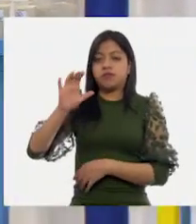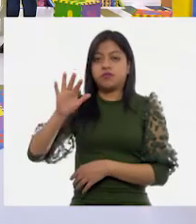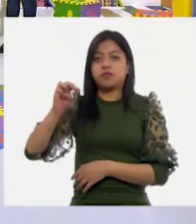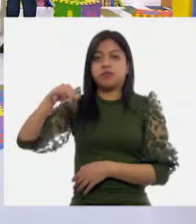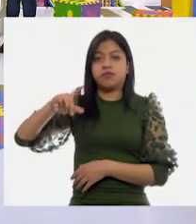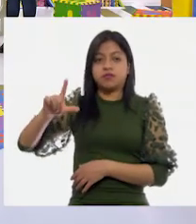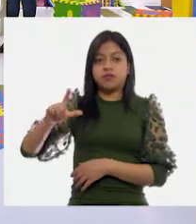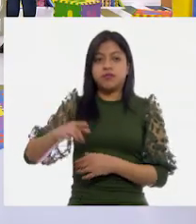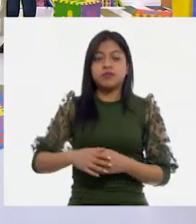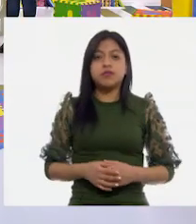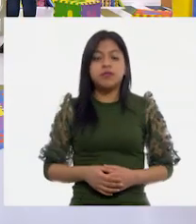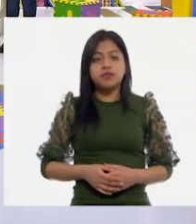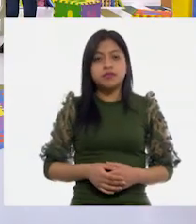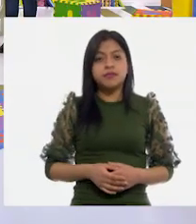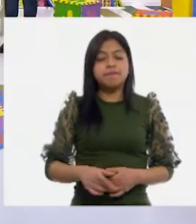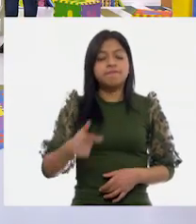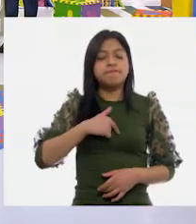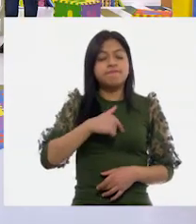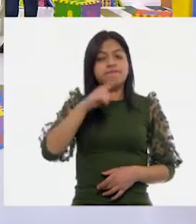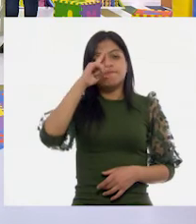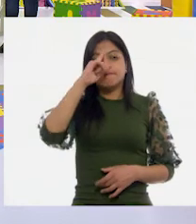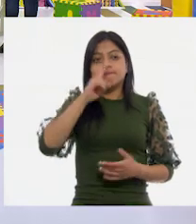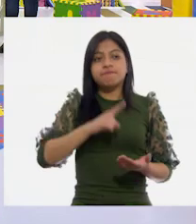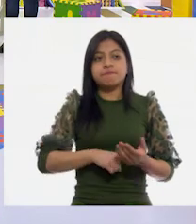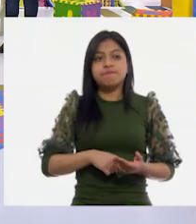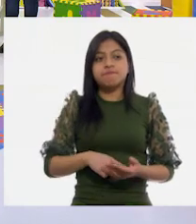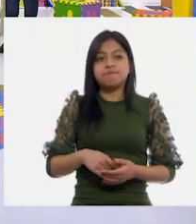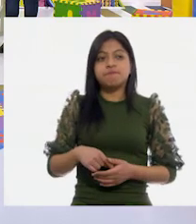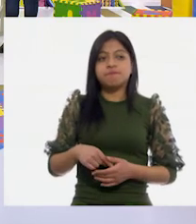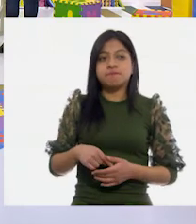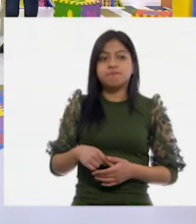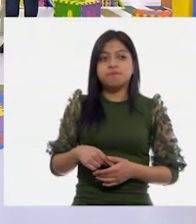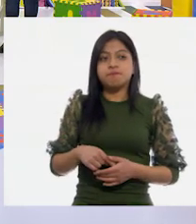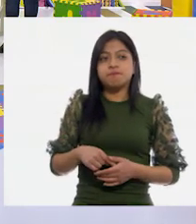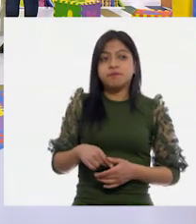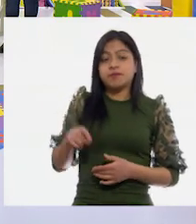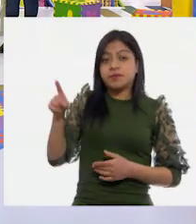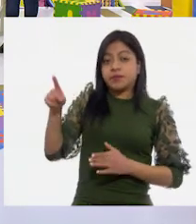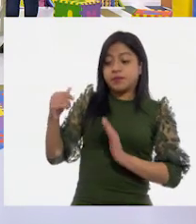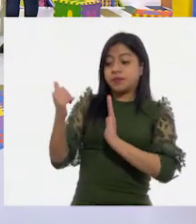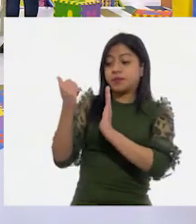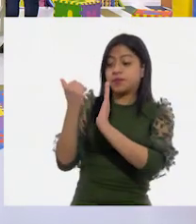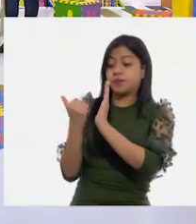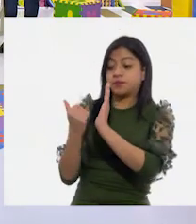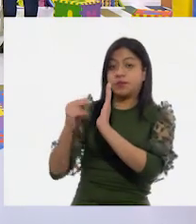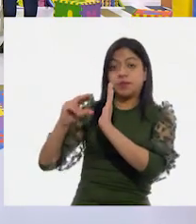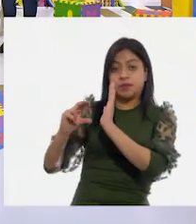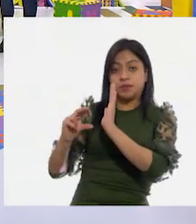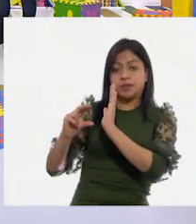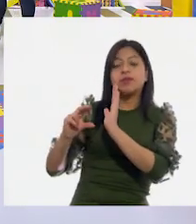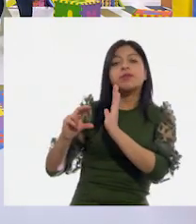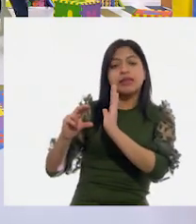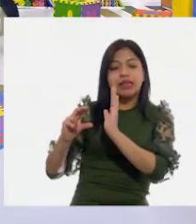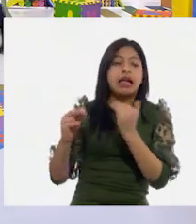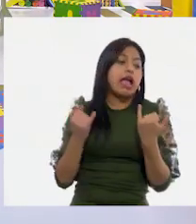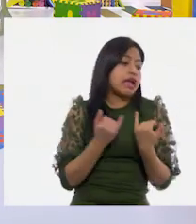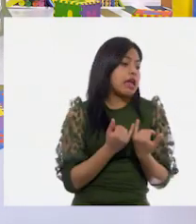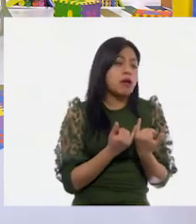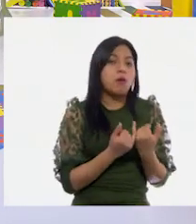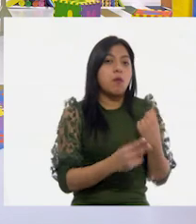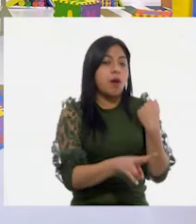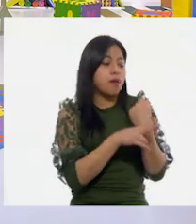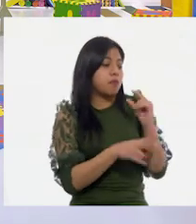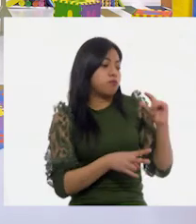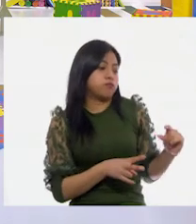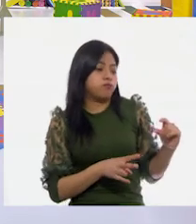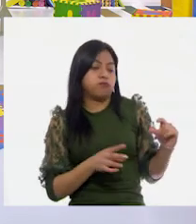Yo creo que este que tiene más poquito, seguro se llenó con el vaso más chiquito. Vamos a comprobar que lo que